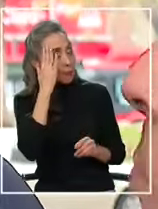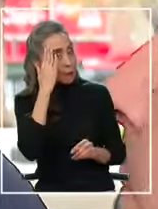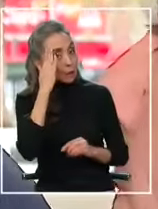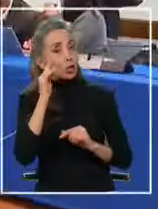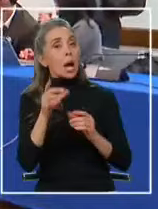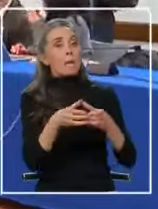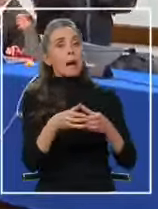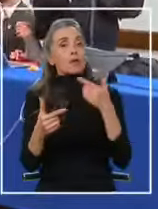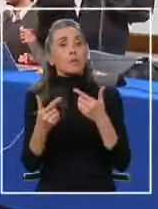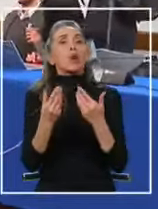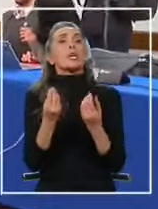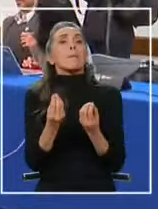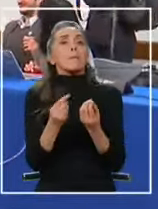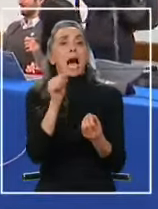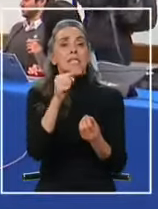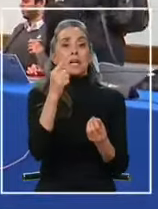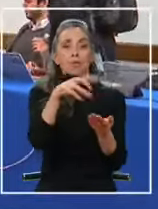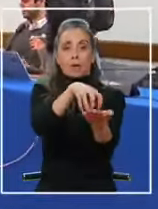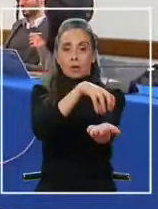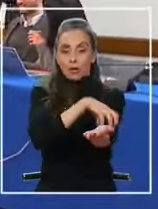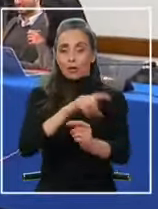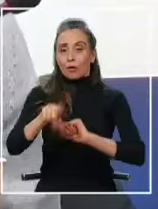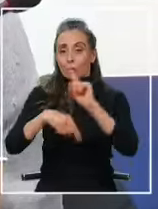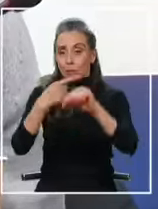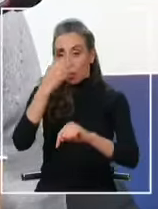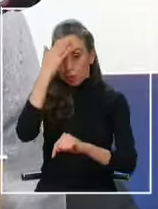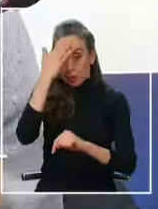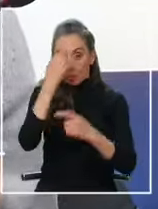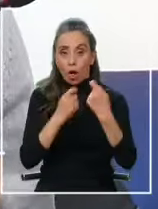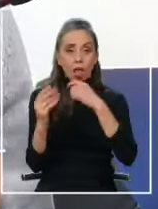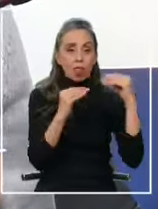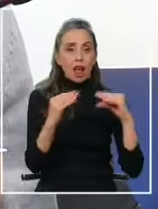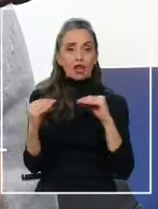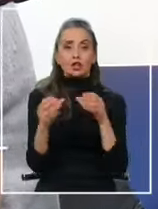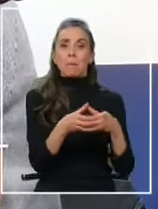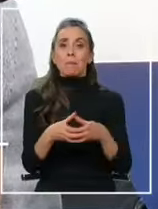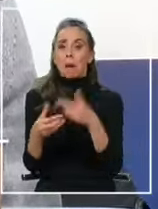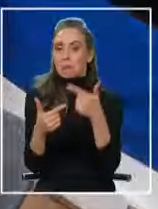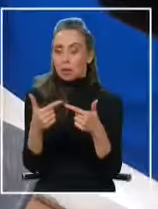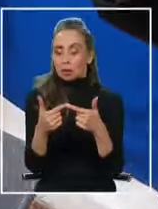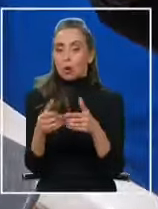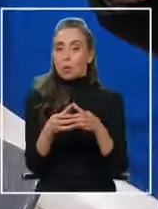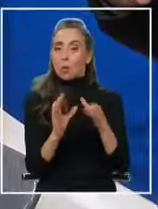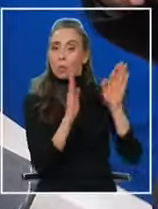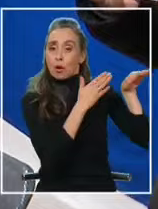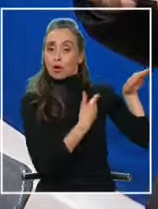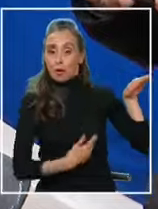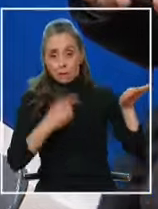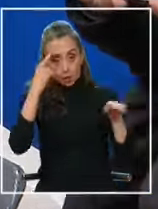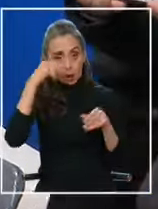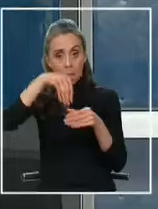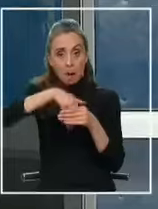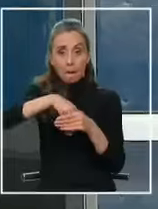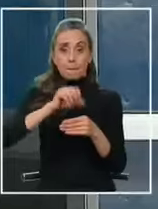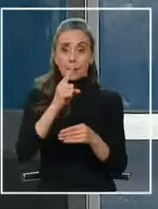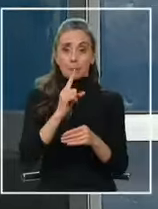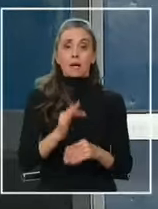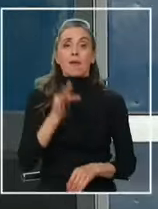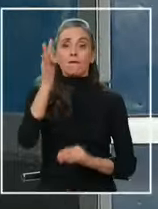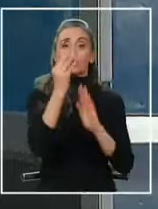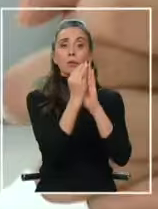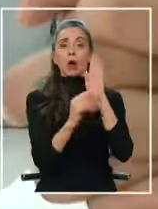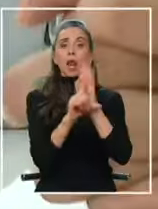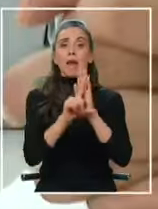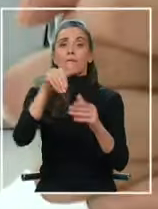partido en esa región. Negociaciones que se retomarán en los próximos días cuando también surge una idea en el oficialismo. Primarias con voto obligatorio en el